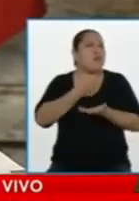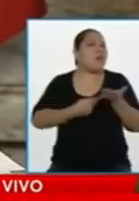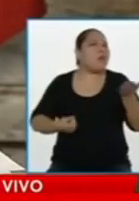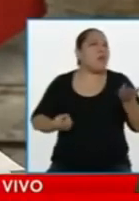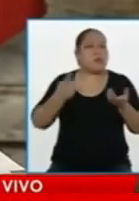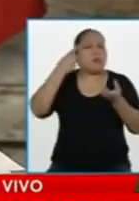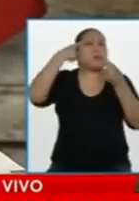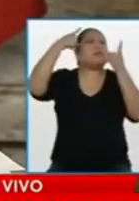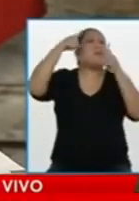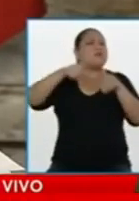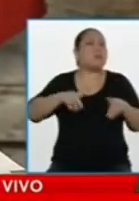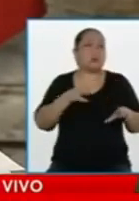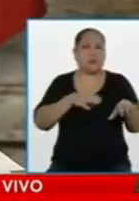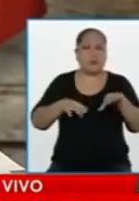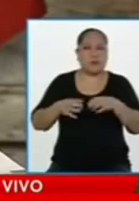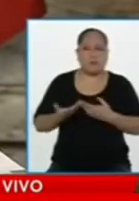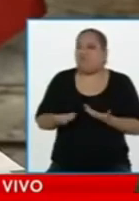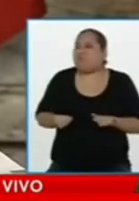¿No?